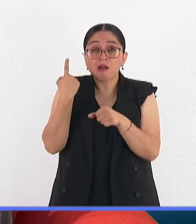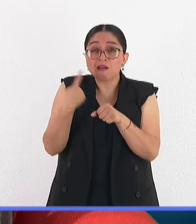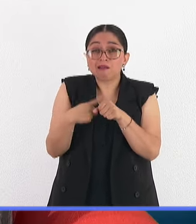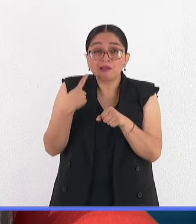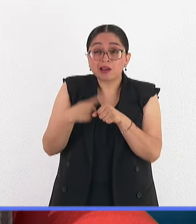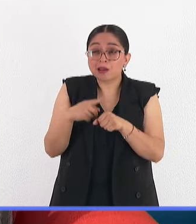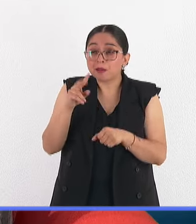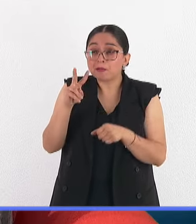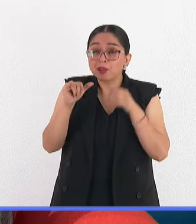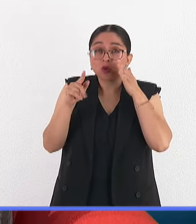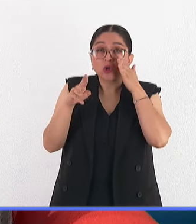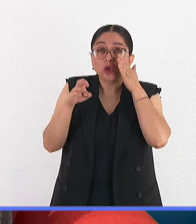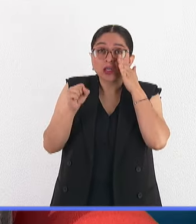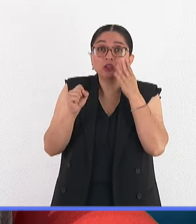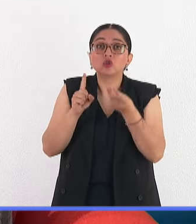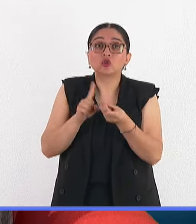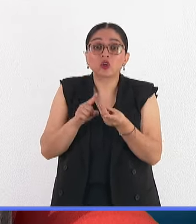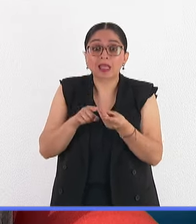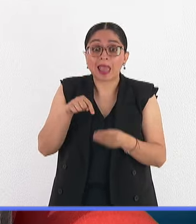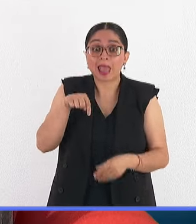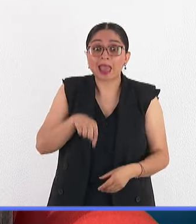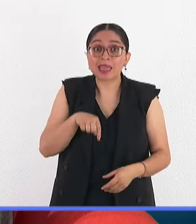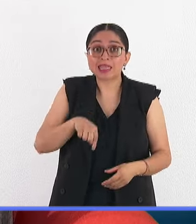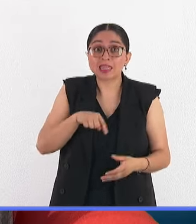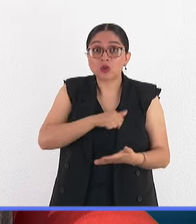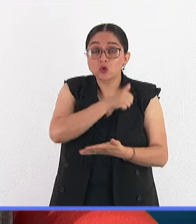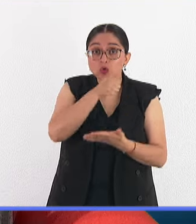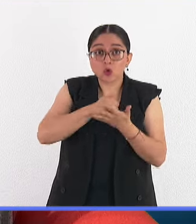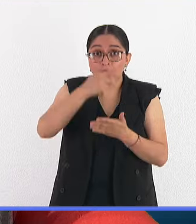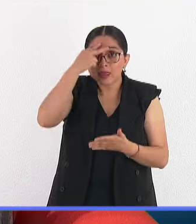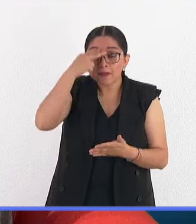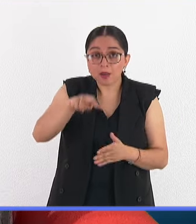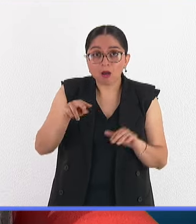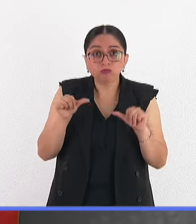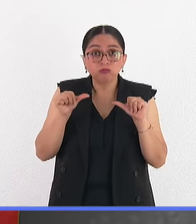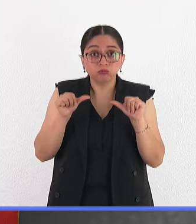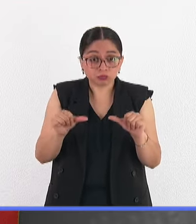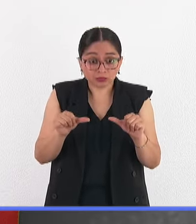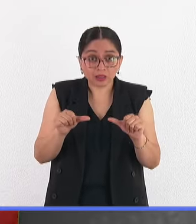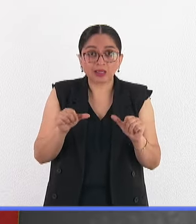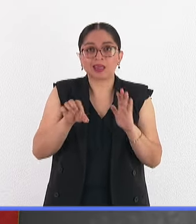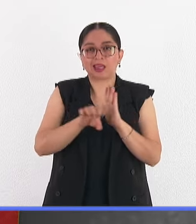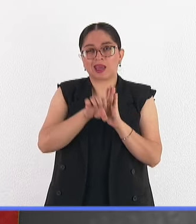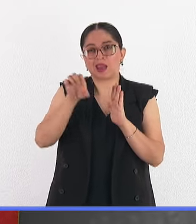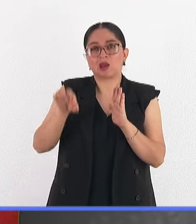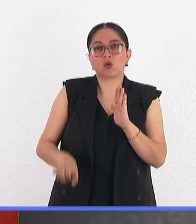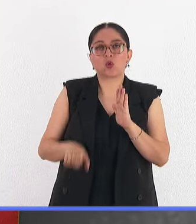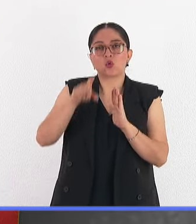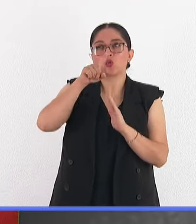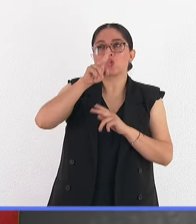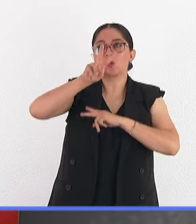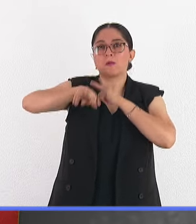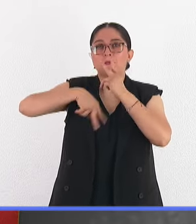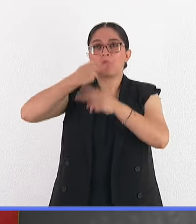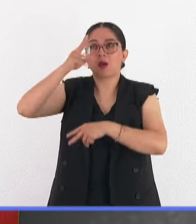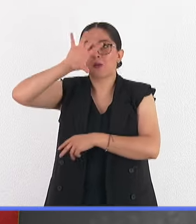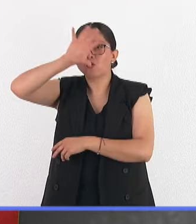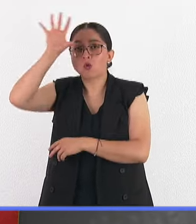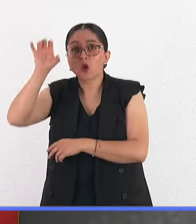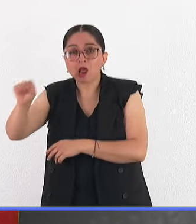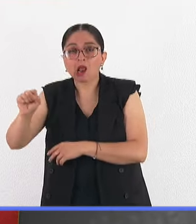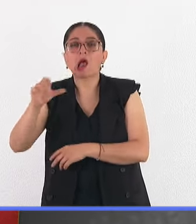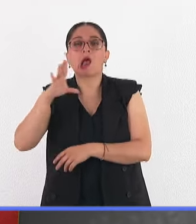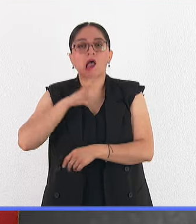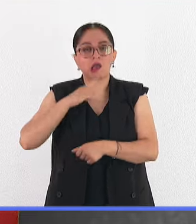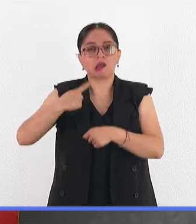es en la Ciudad de México. ¿El único donde no? Donde no. Si tú vas a Morelos, hay reportes de vectores, de